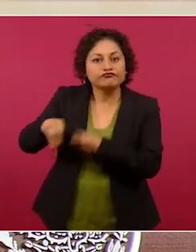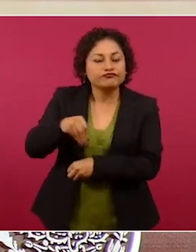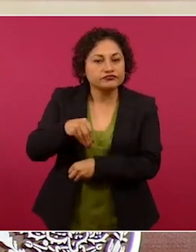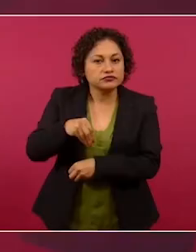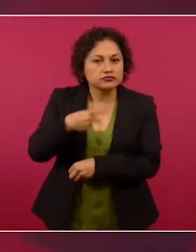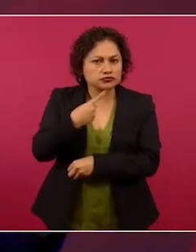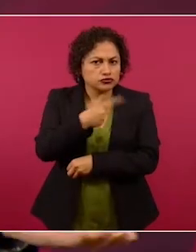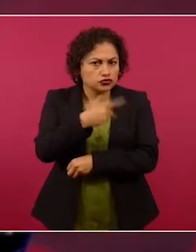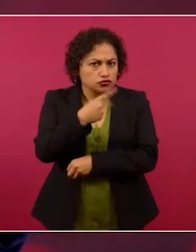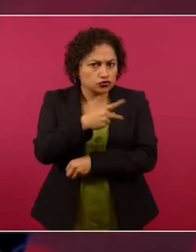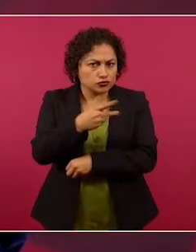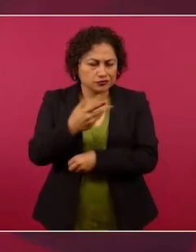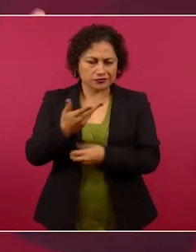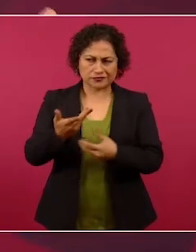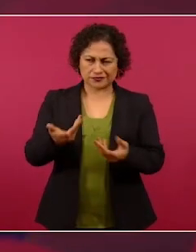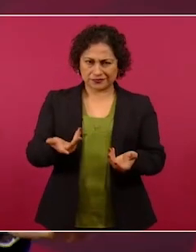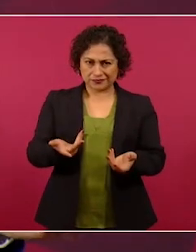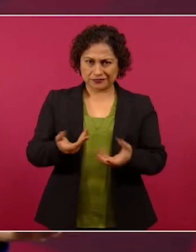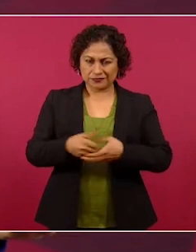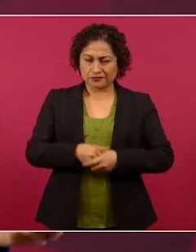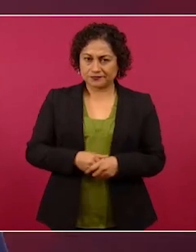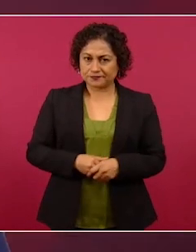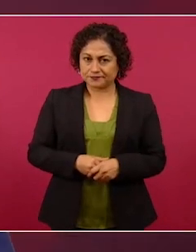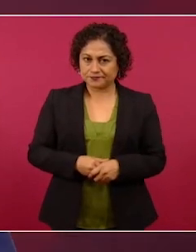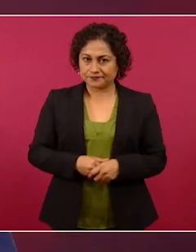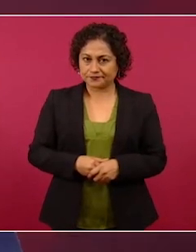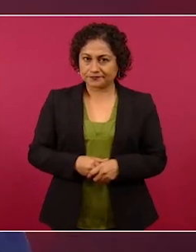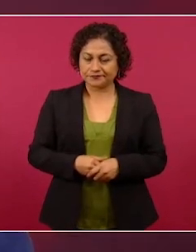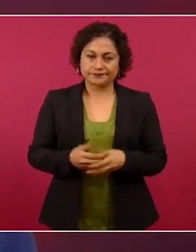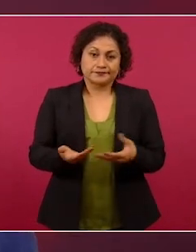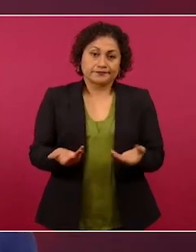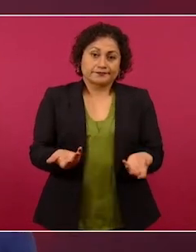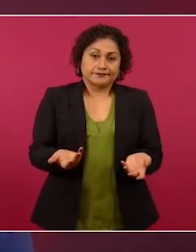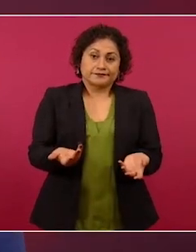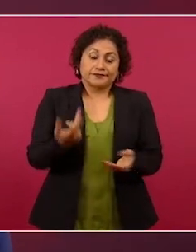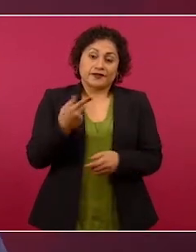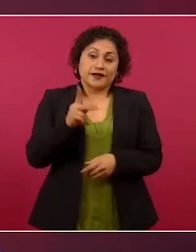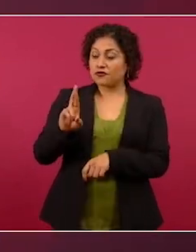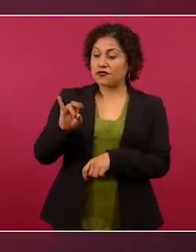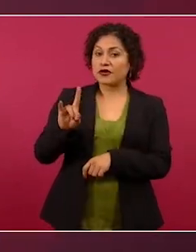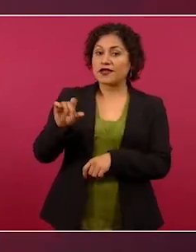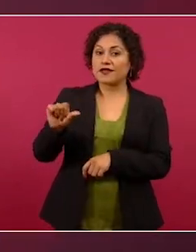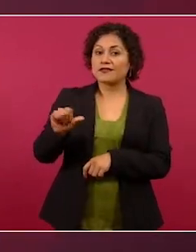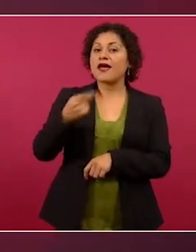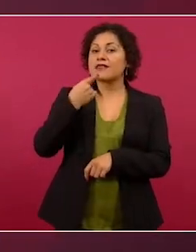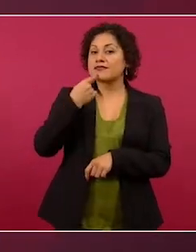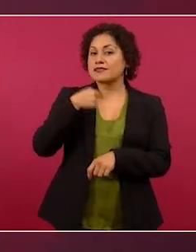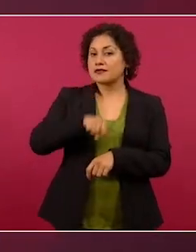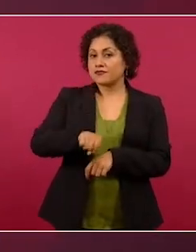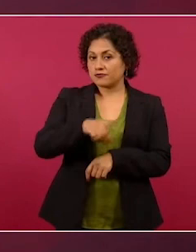cuando existe una denuncia en Florida en donde